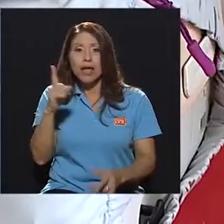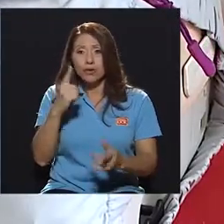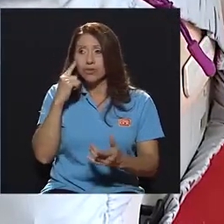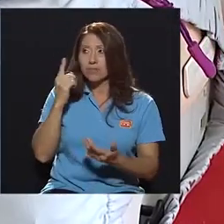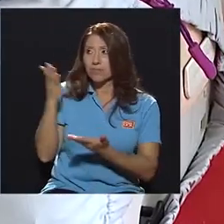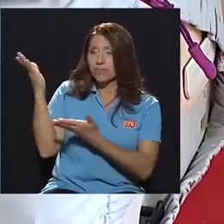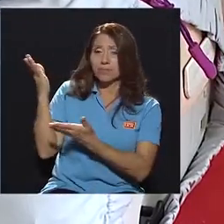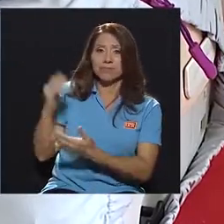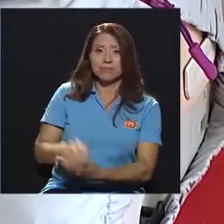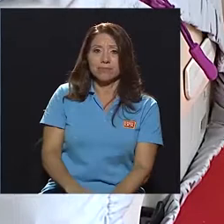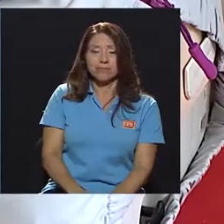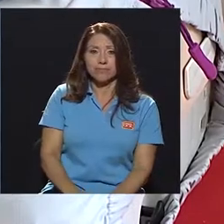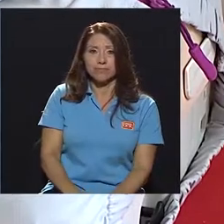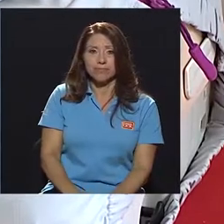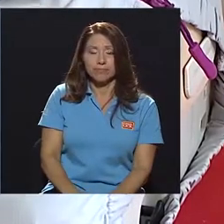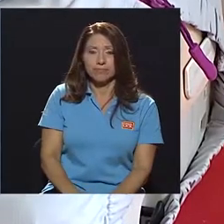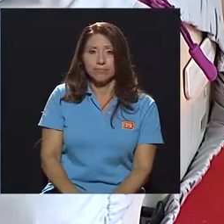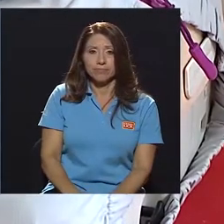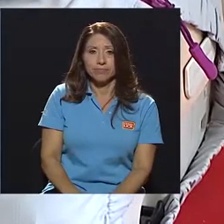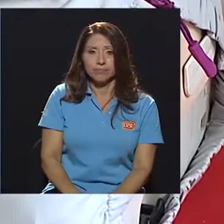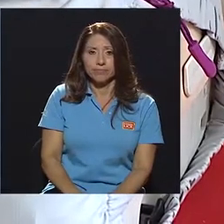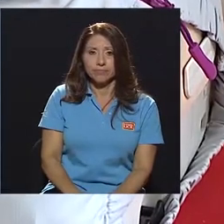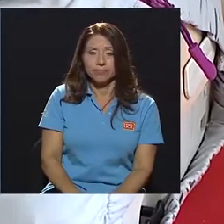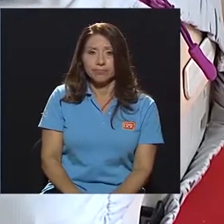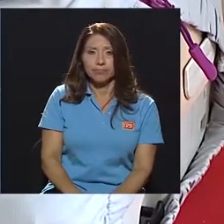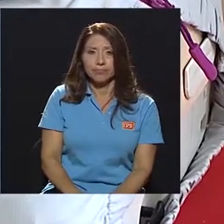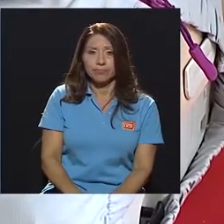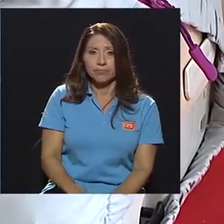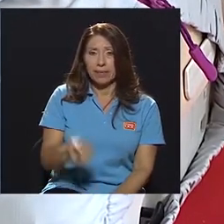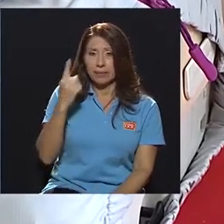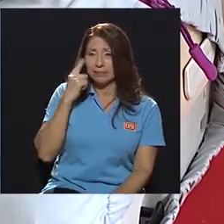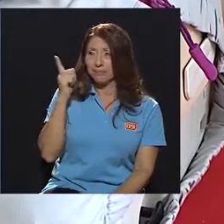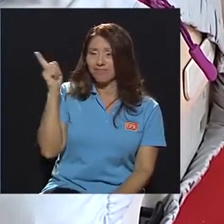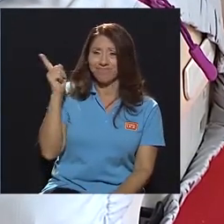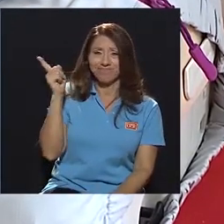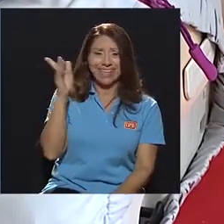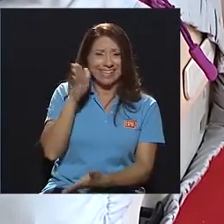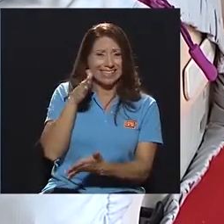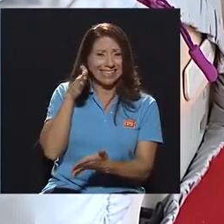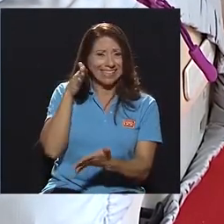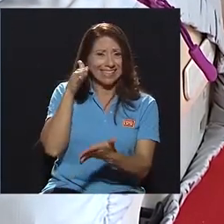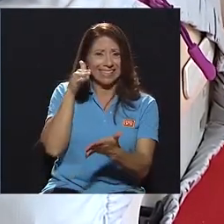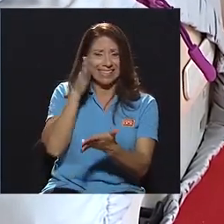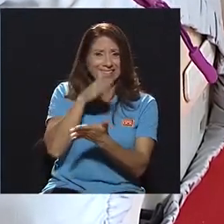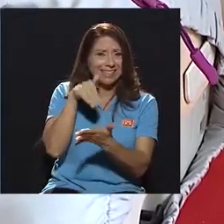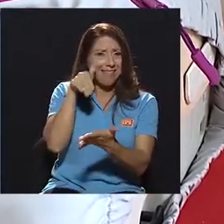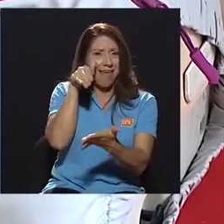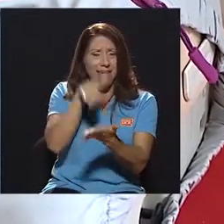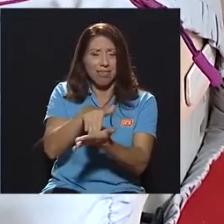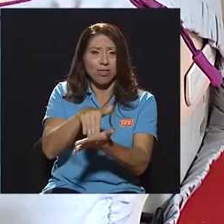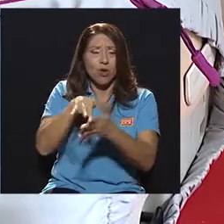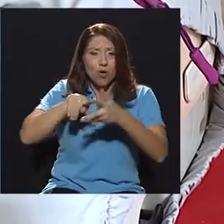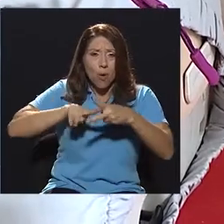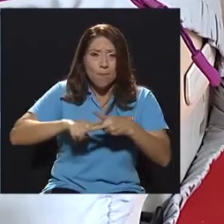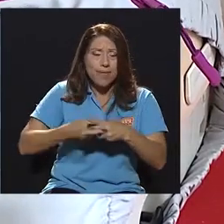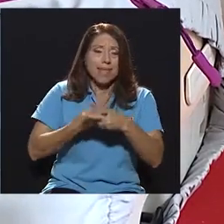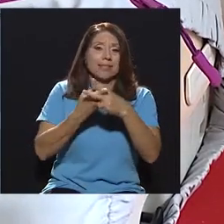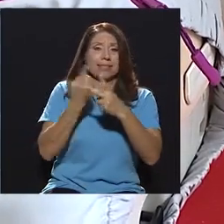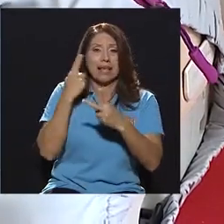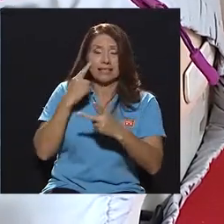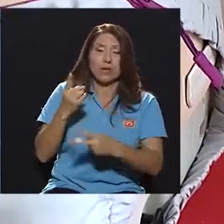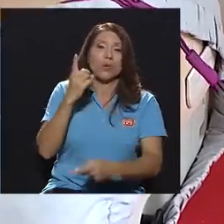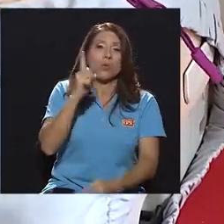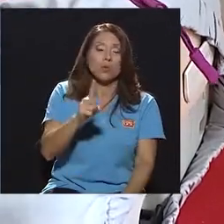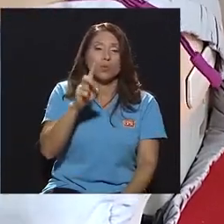abro coloco el talón de la mano sobre la línea intermamaria en el puro centro del tórax y comienzo con las